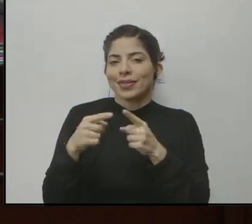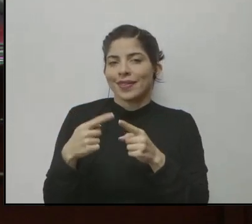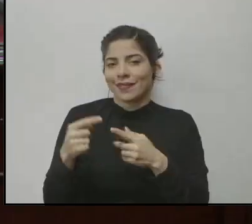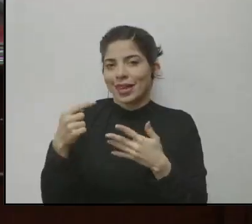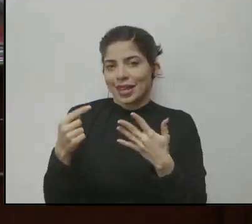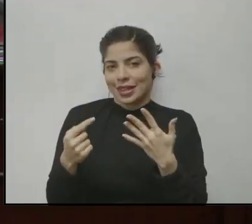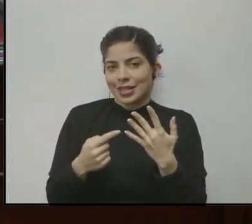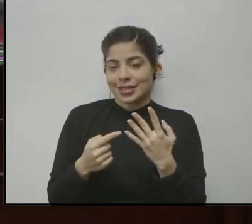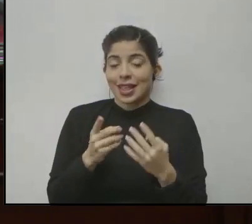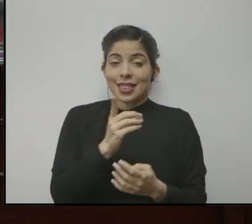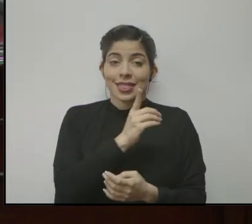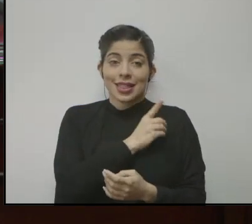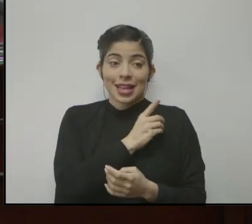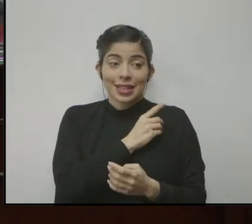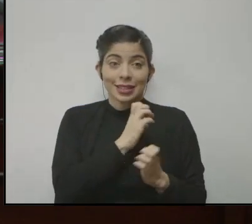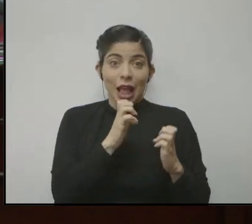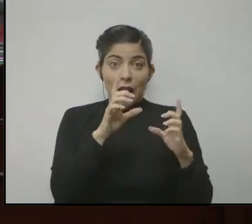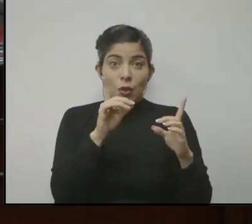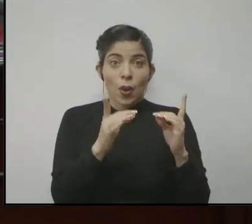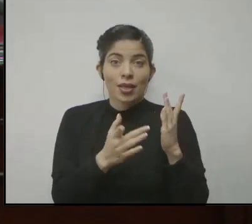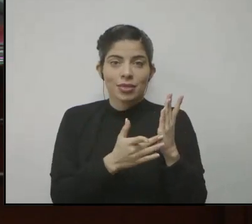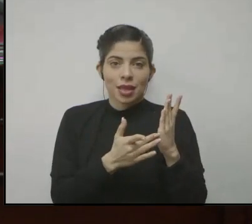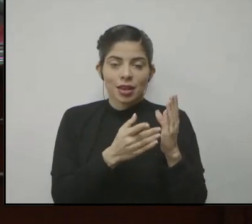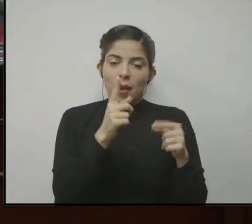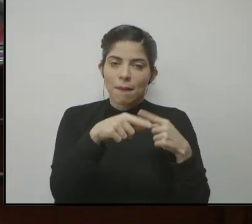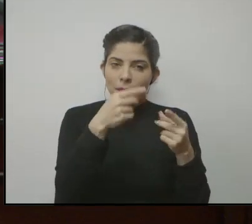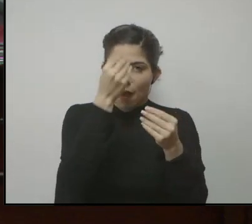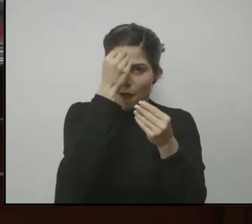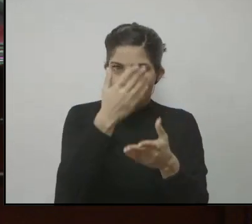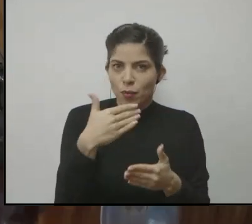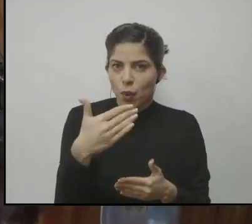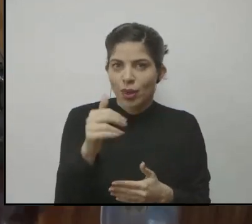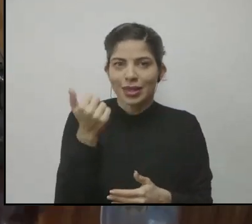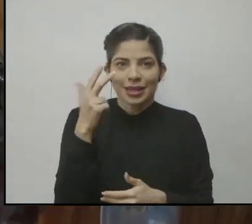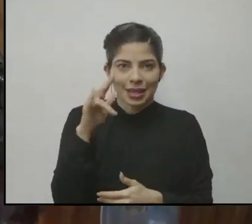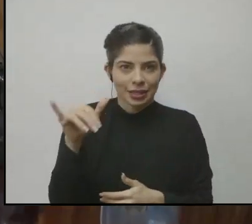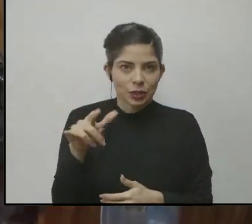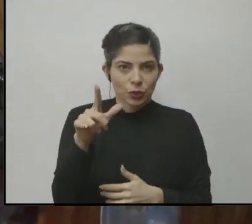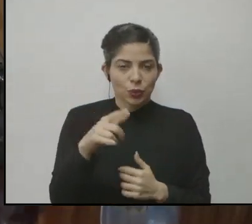la Dirección de Educación Técnica está comunicando a partir del 13 de julio.